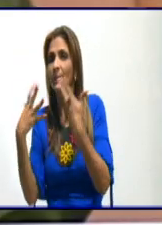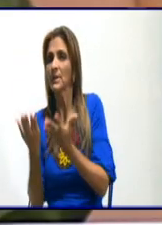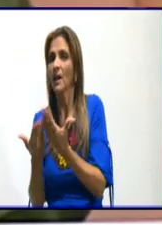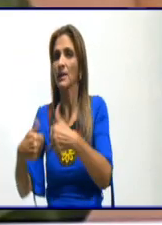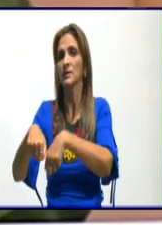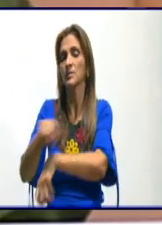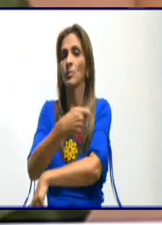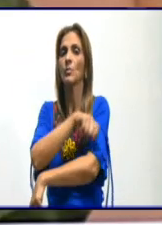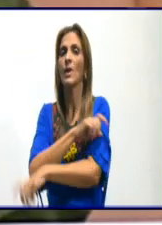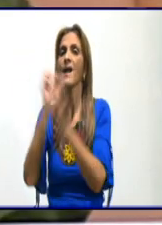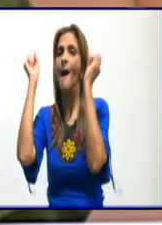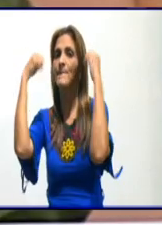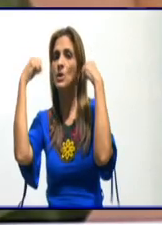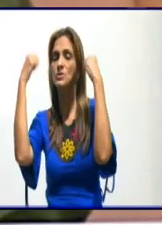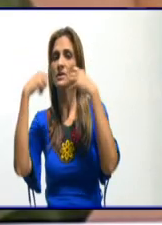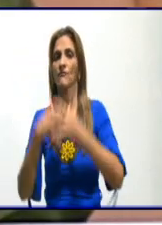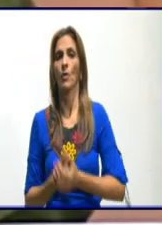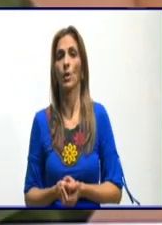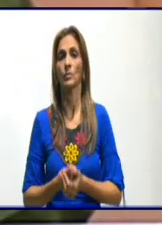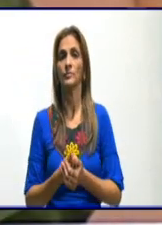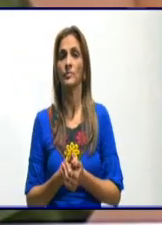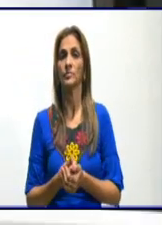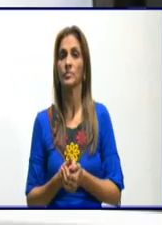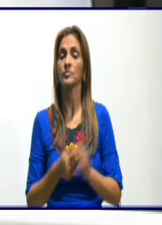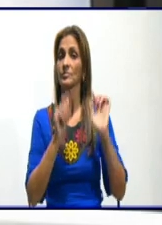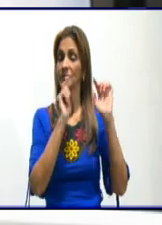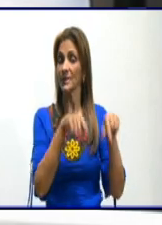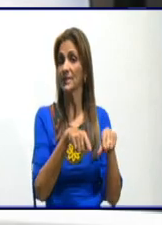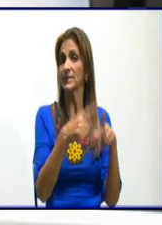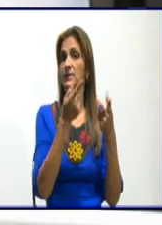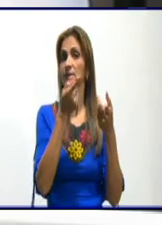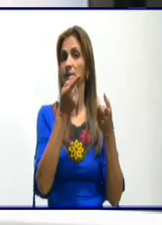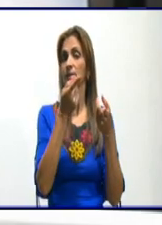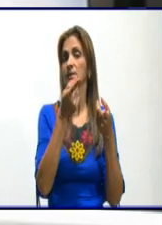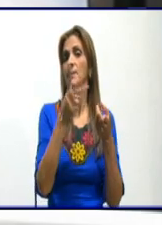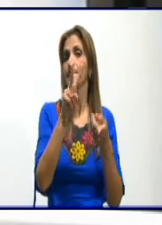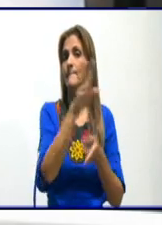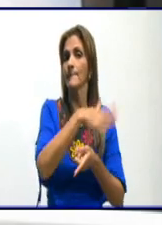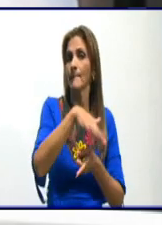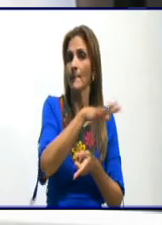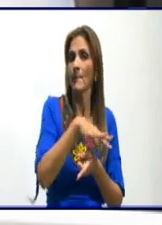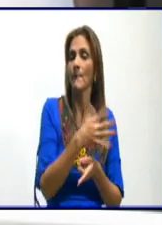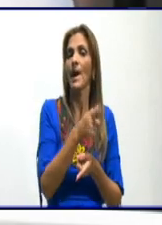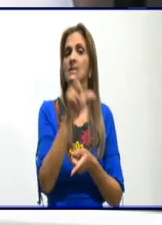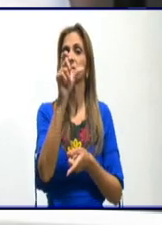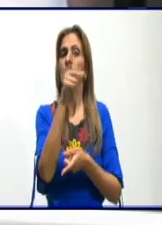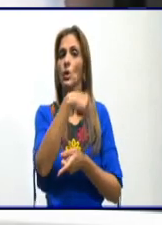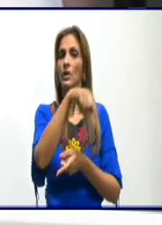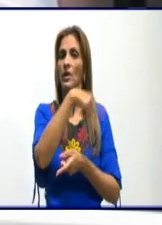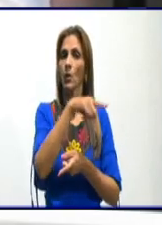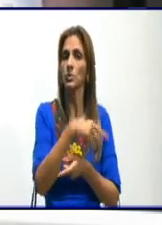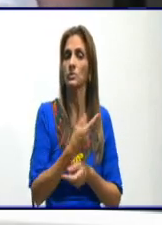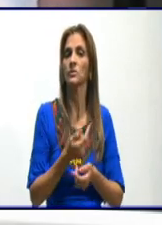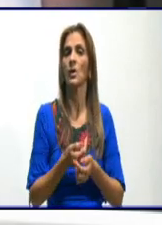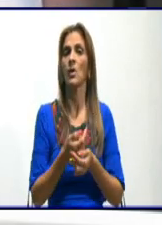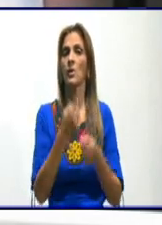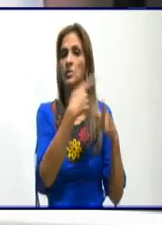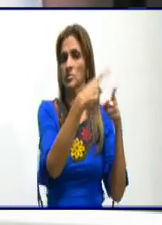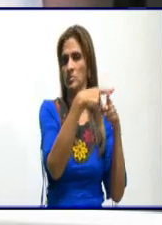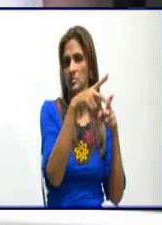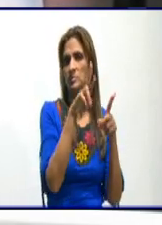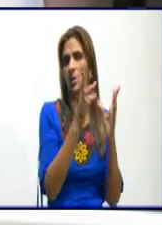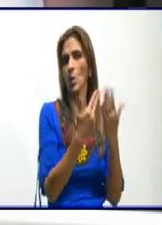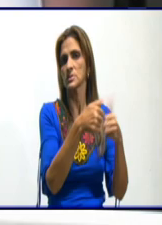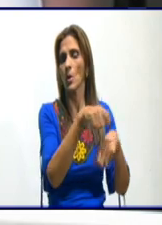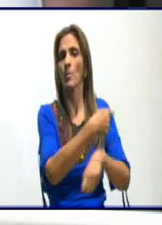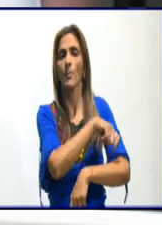en el René Vallejo es Ciro Redondo, Rosa La Vallamesa y Valle Manopla de Unión. Esas las zonas de vallamos más complicadas, pero no quiere decirse que en el